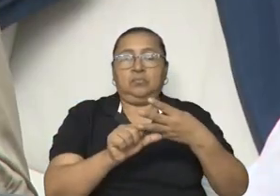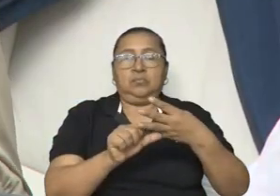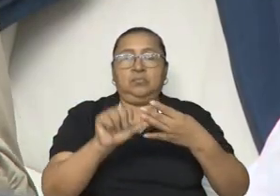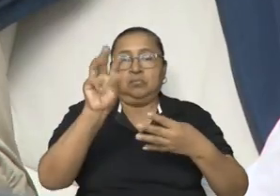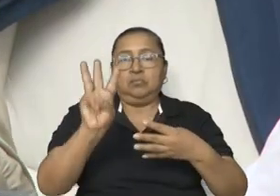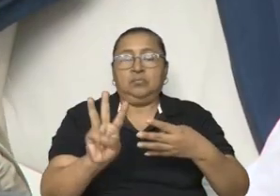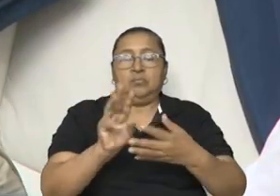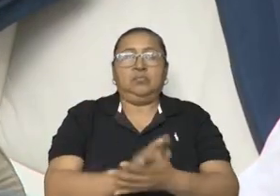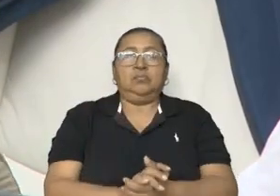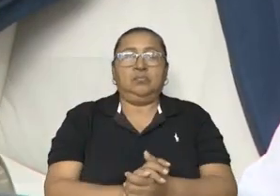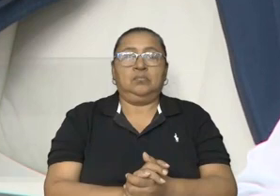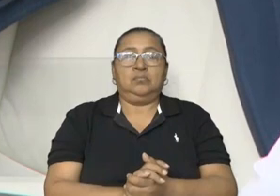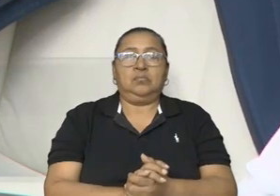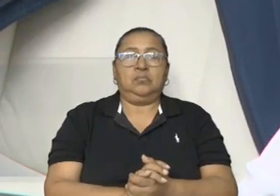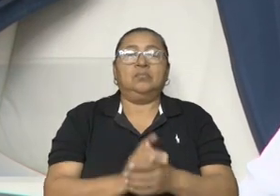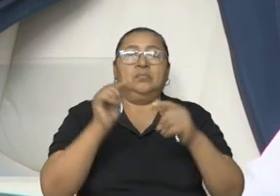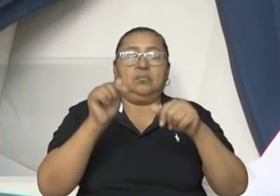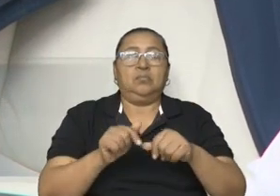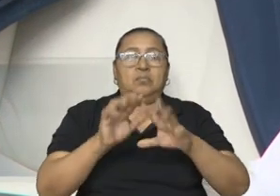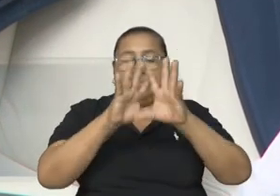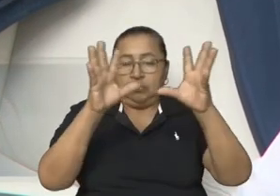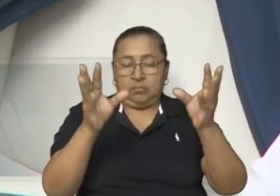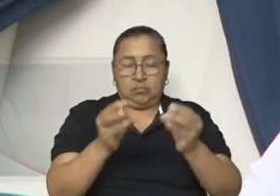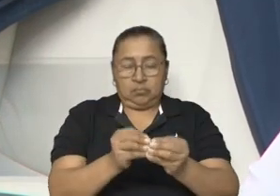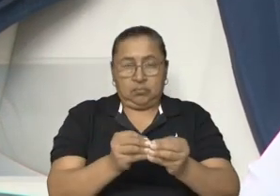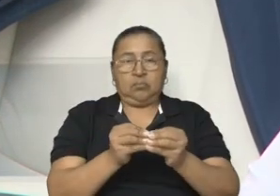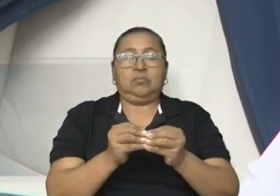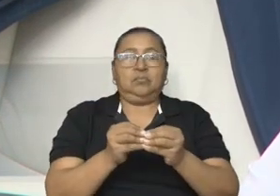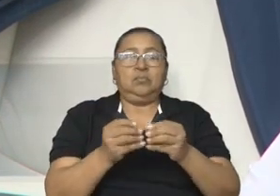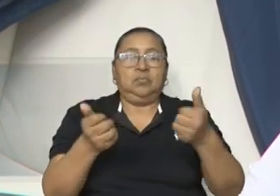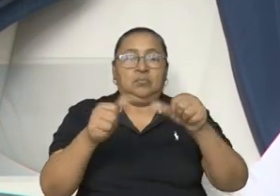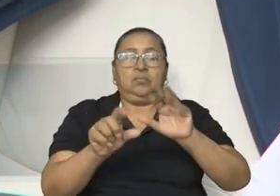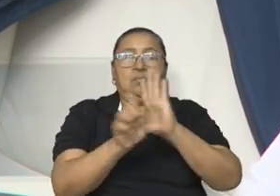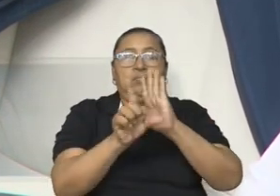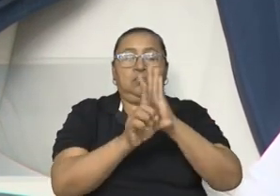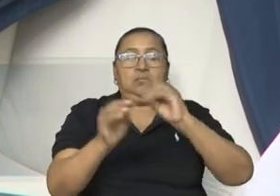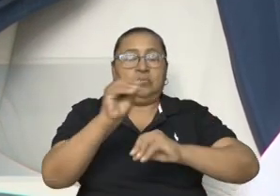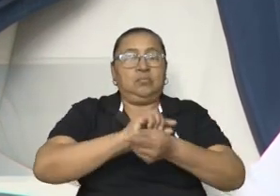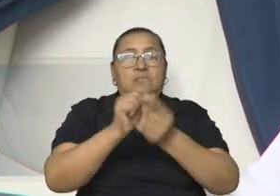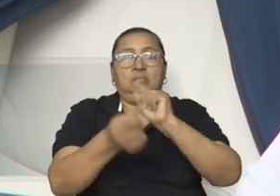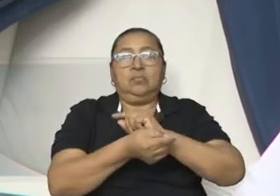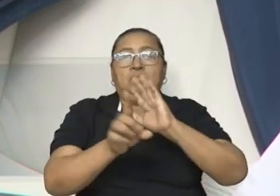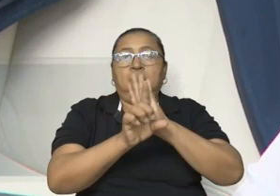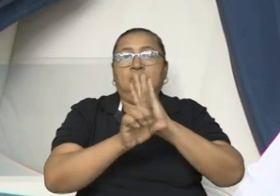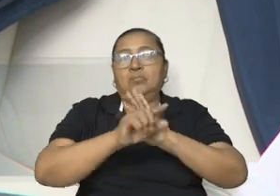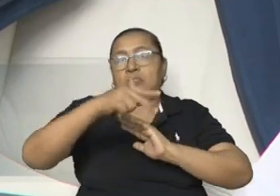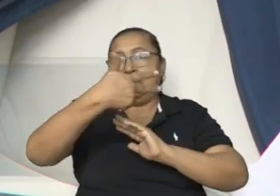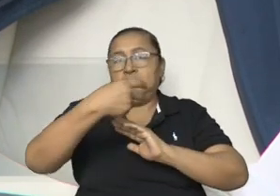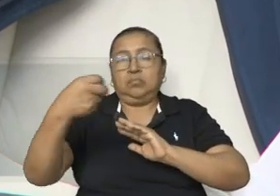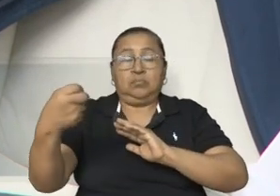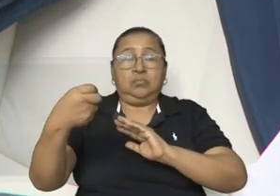artículo tercero. Y con él se aprueba la ley de reforma a la ley número ochocientos.